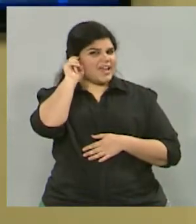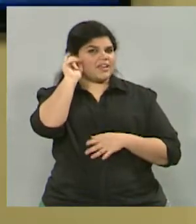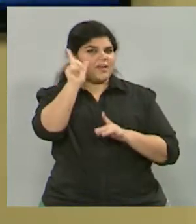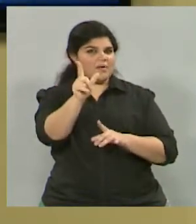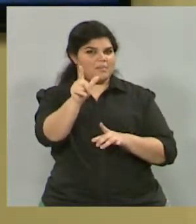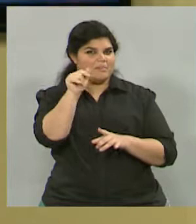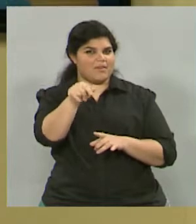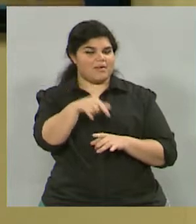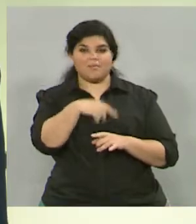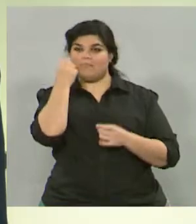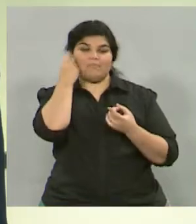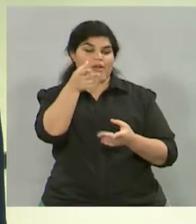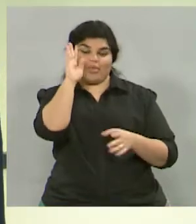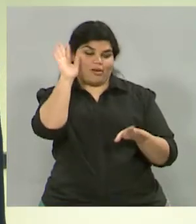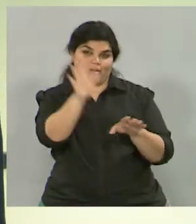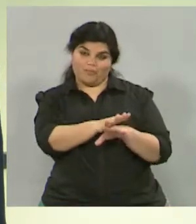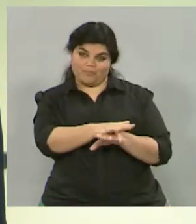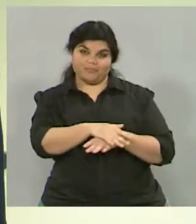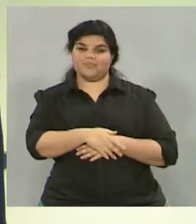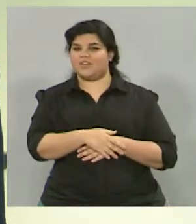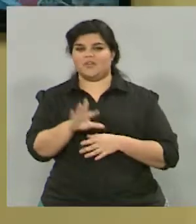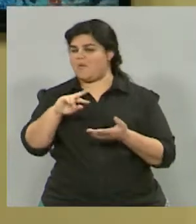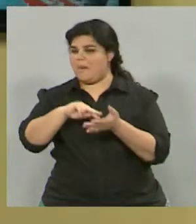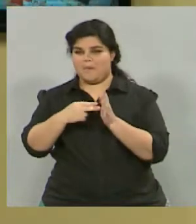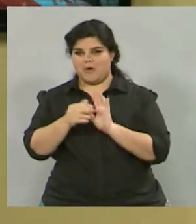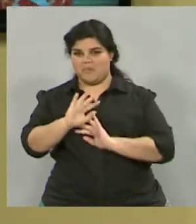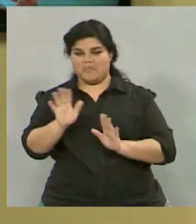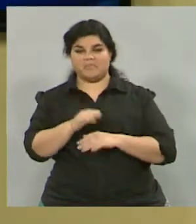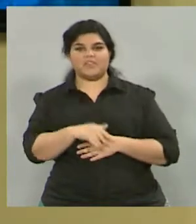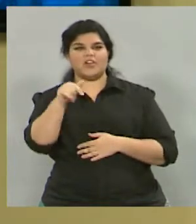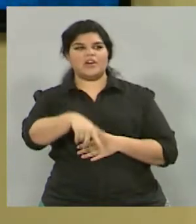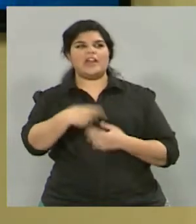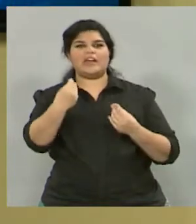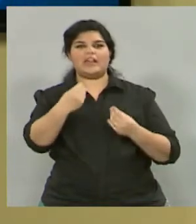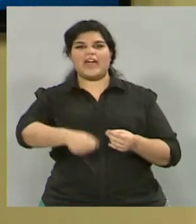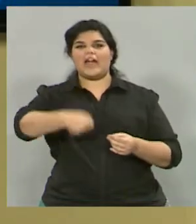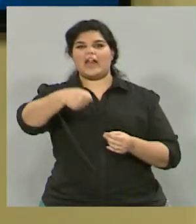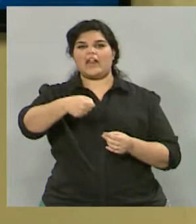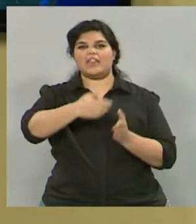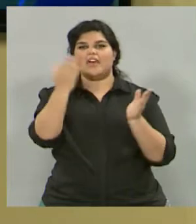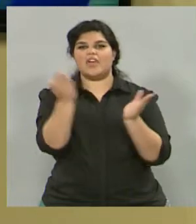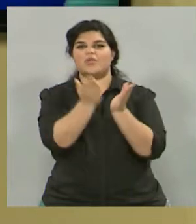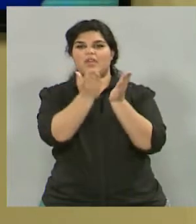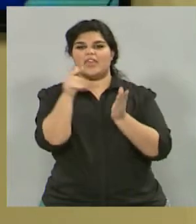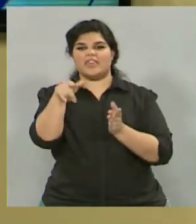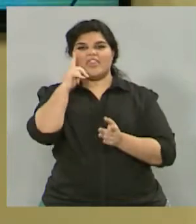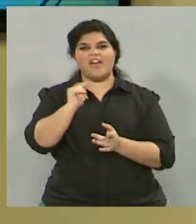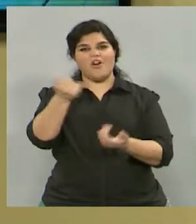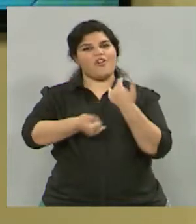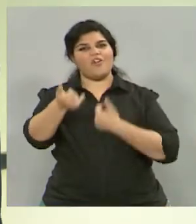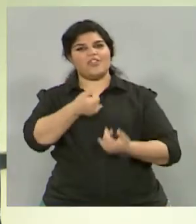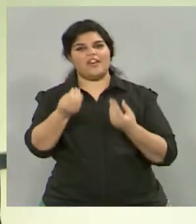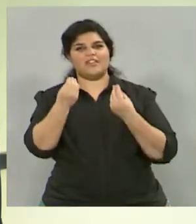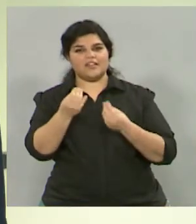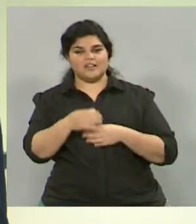Bueno, José, discúlpame. No, está Bueno, vamos a comenzar y preguntarte, ¿qué es esto de la canasta de los estudiantes y que nos has traído hoy para contarnos un poco? Bueno, la